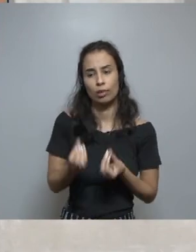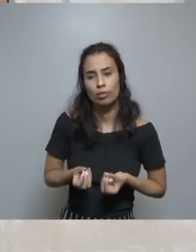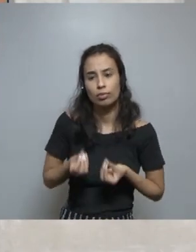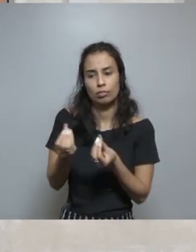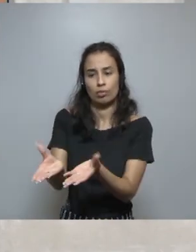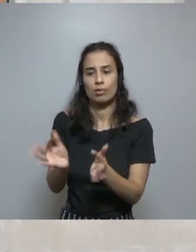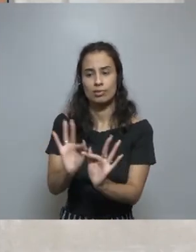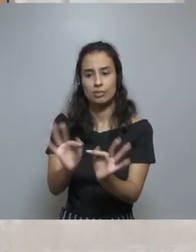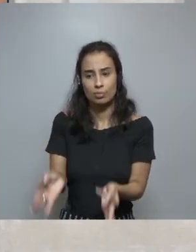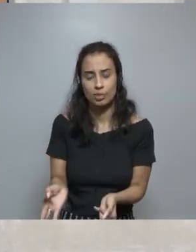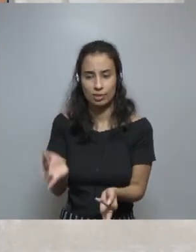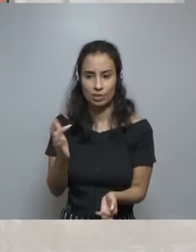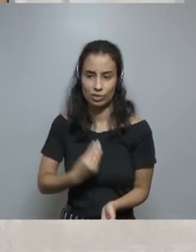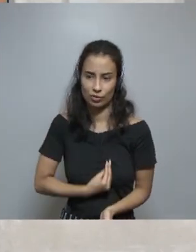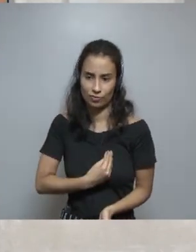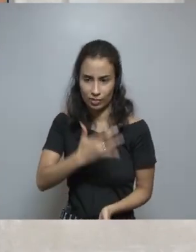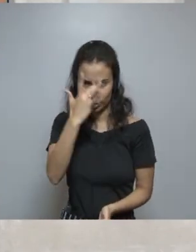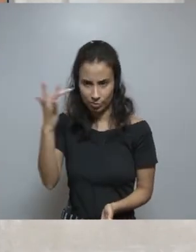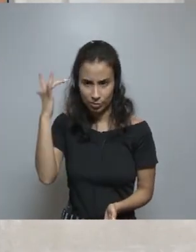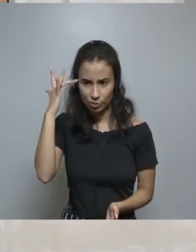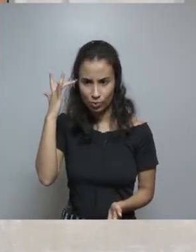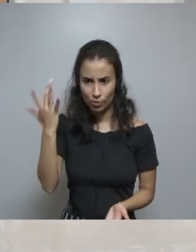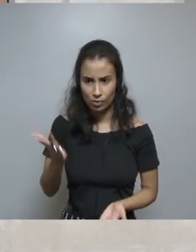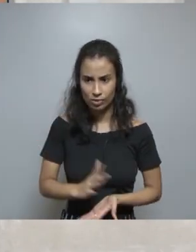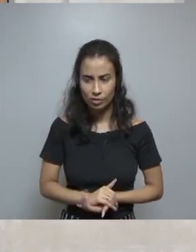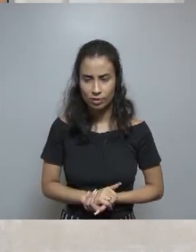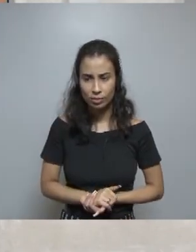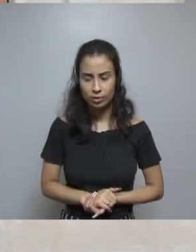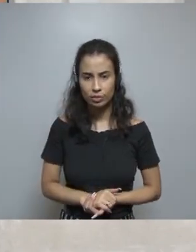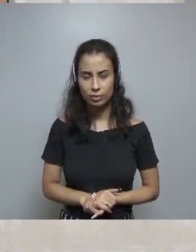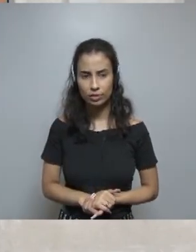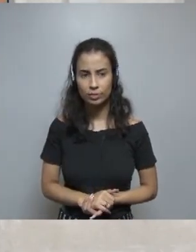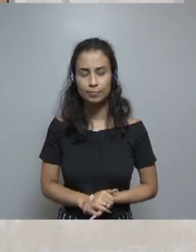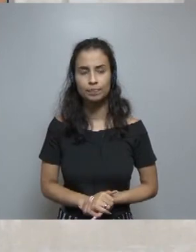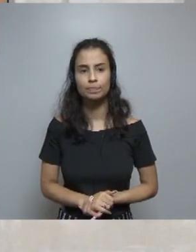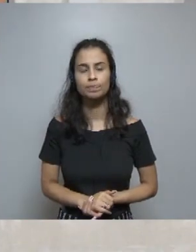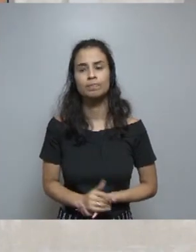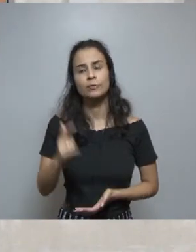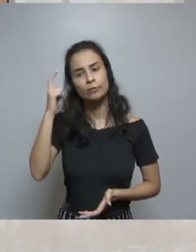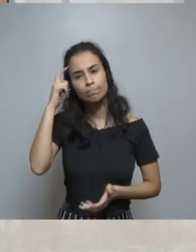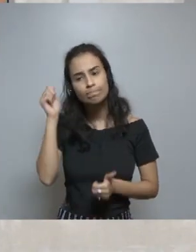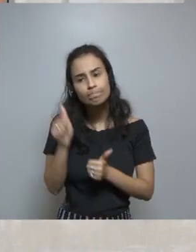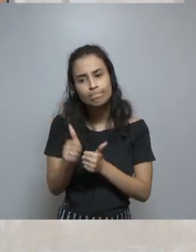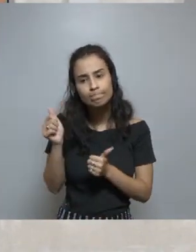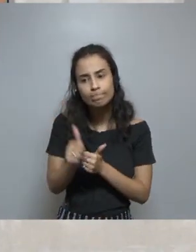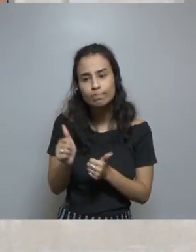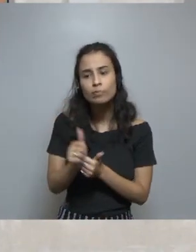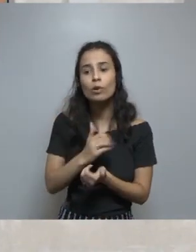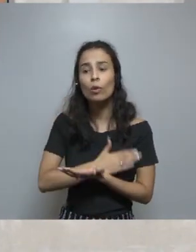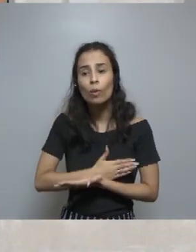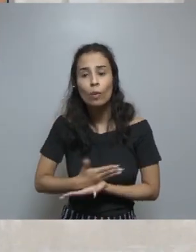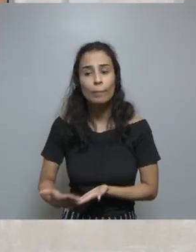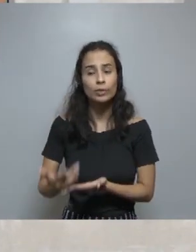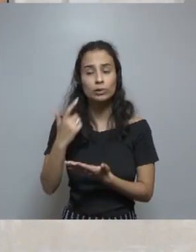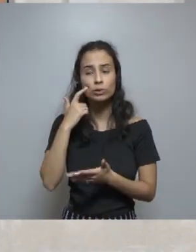traería sencillez para la vida de las personas,